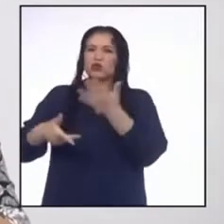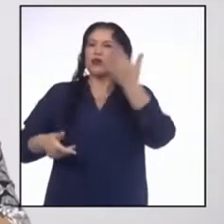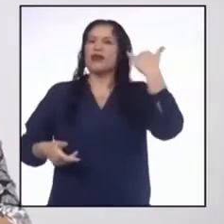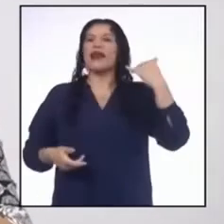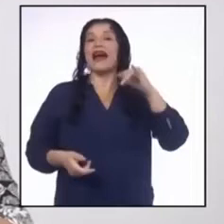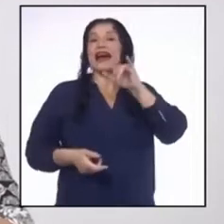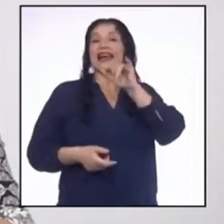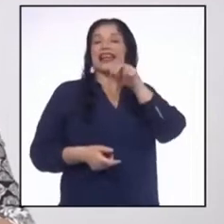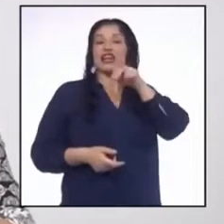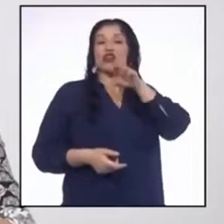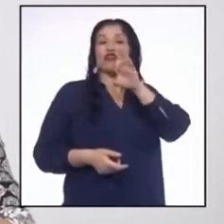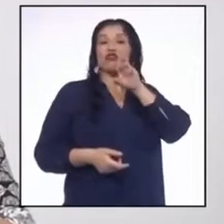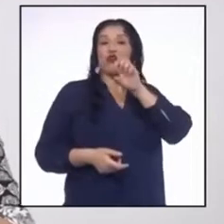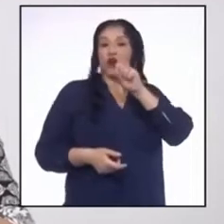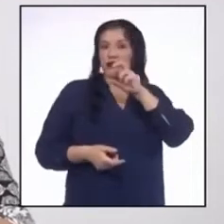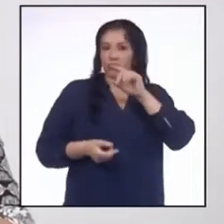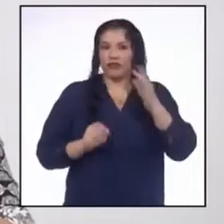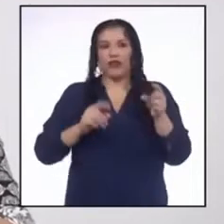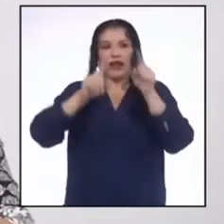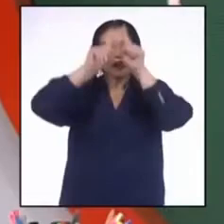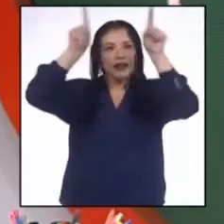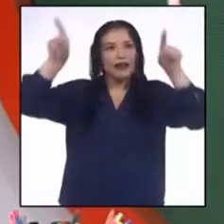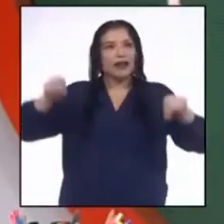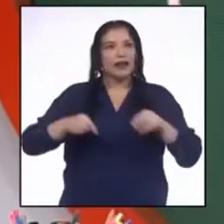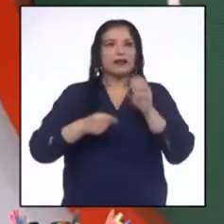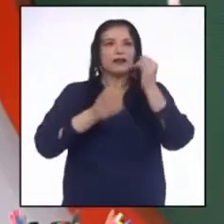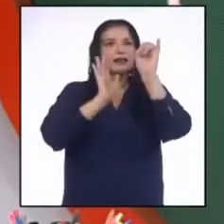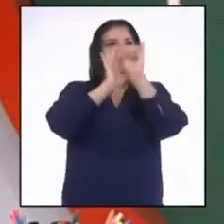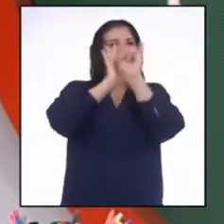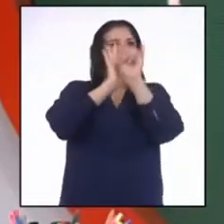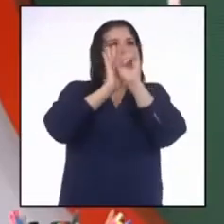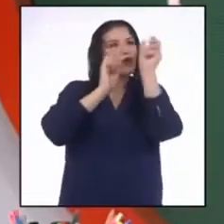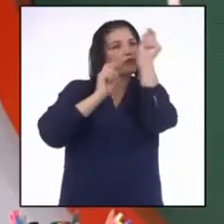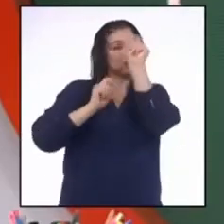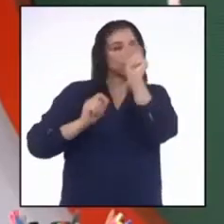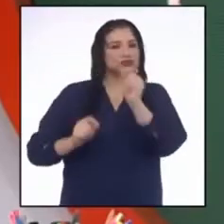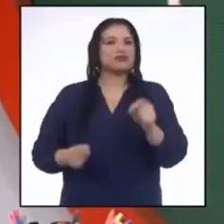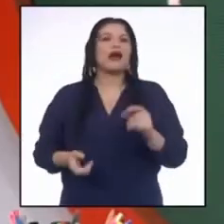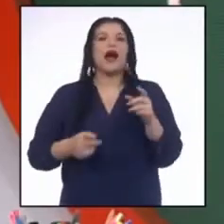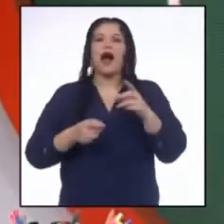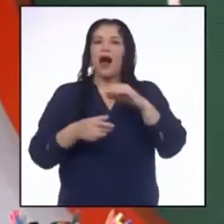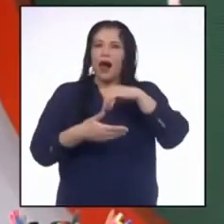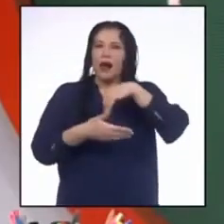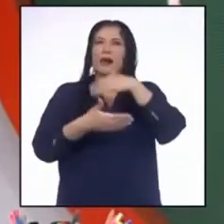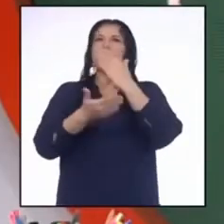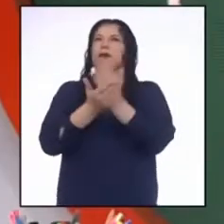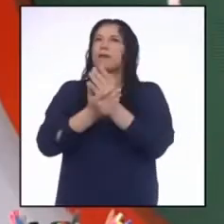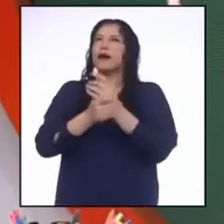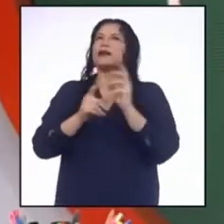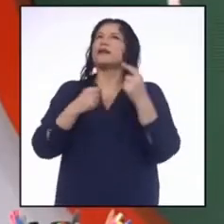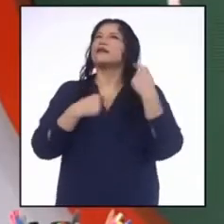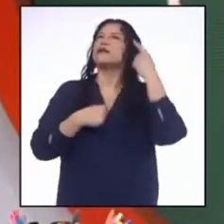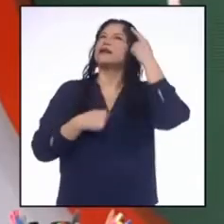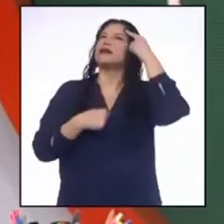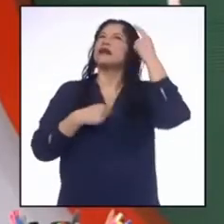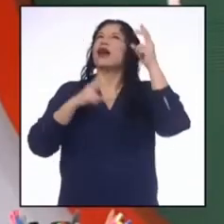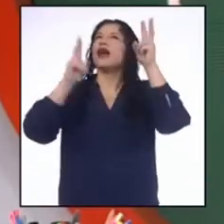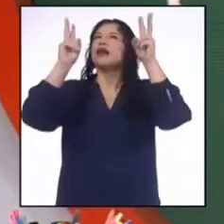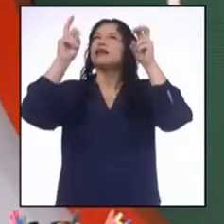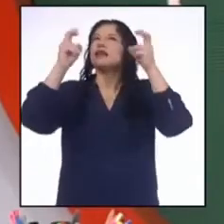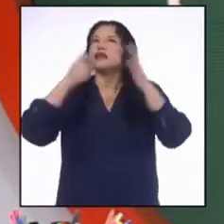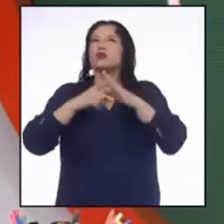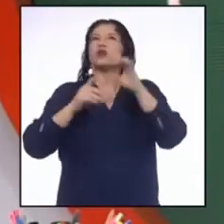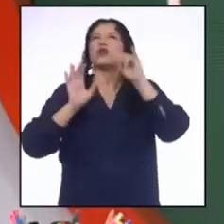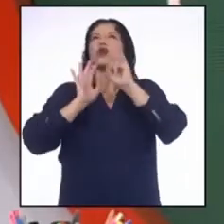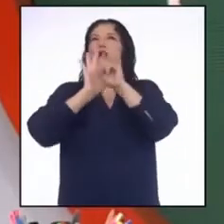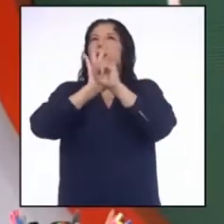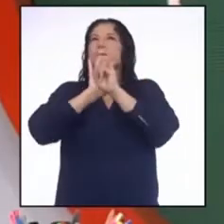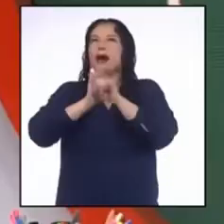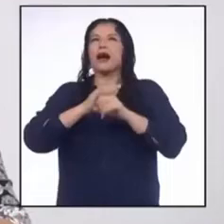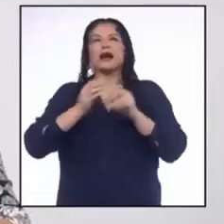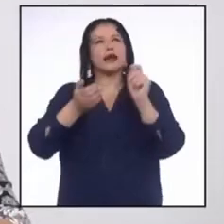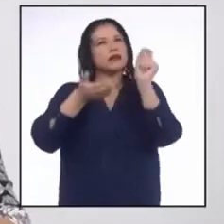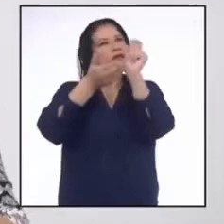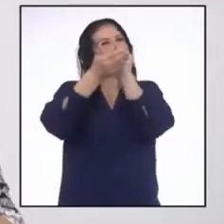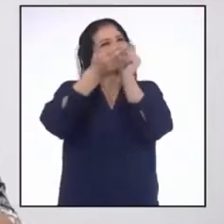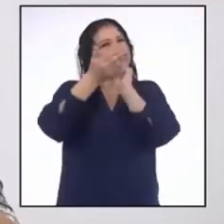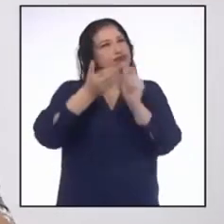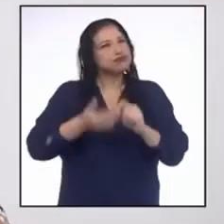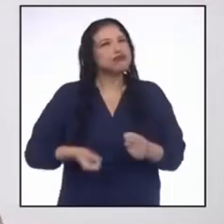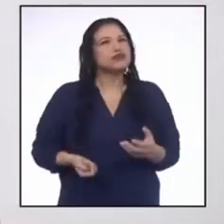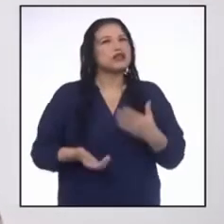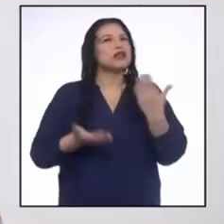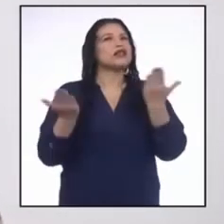La vimos la semana pasada. Como partes de esa estructura, recuerdo, título, imagen, texto, fuente.